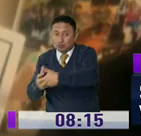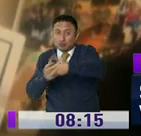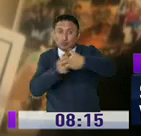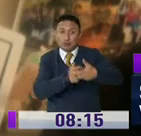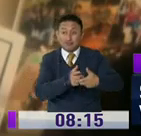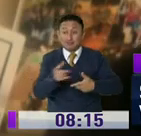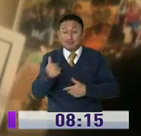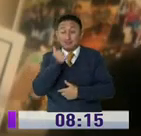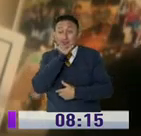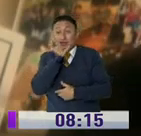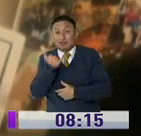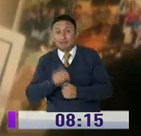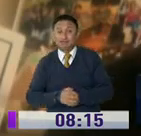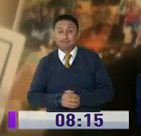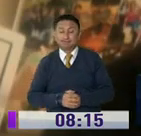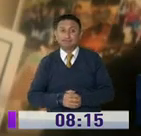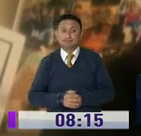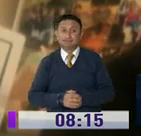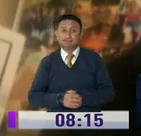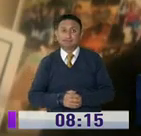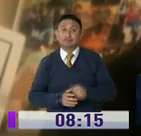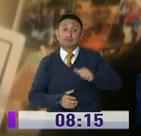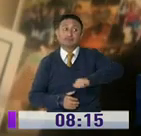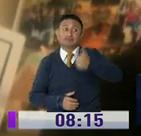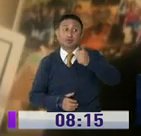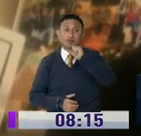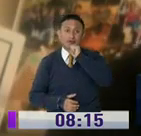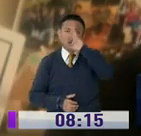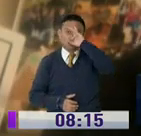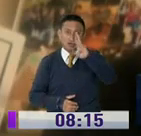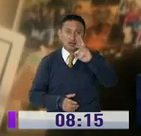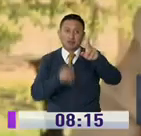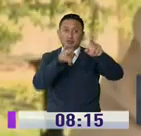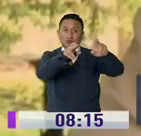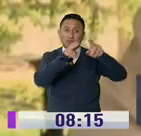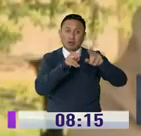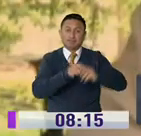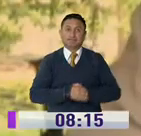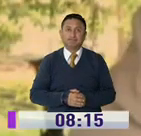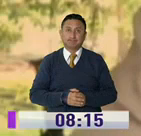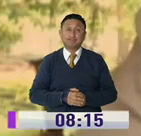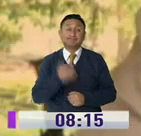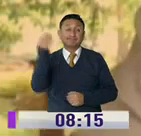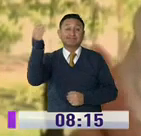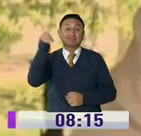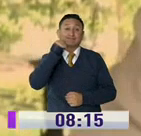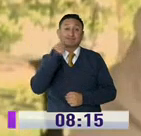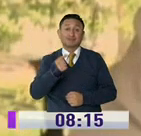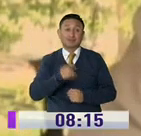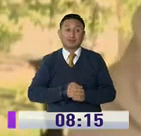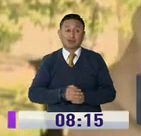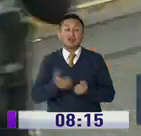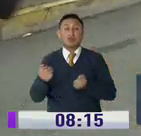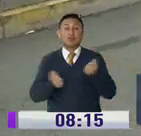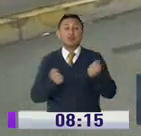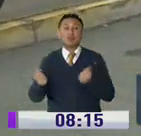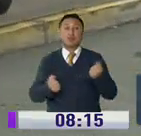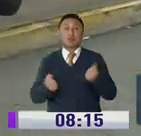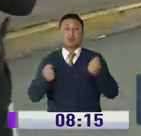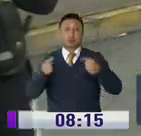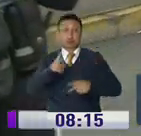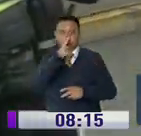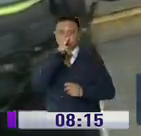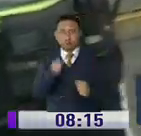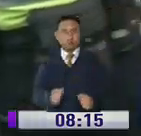mal estacionados, a los que están infringiendo el salvoconducto. El burgo maestro enfatizó que los operativos móviles serán